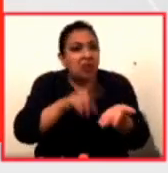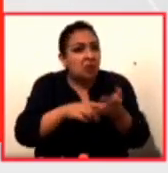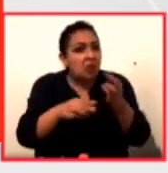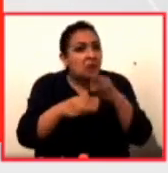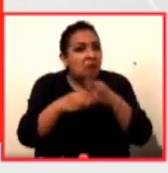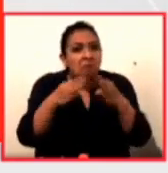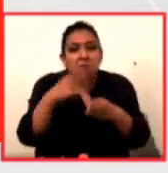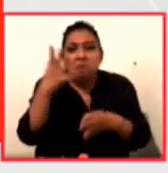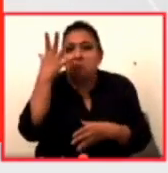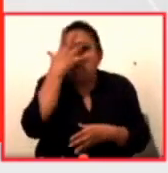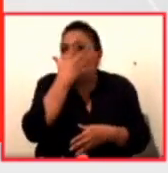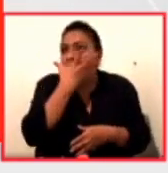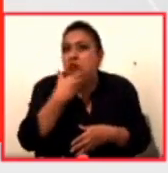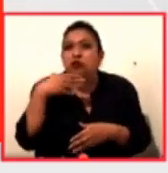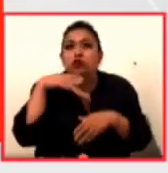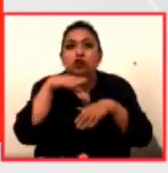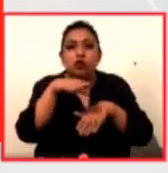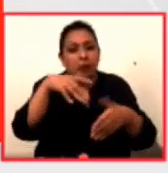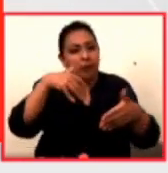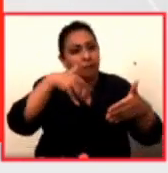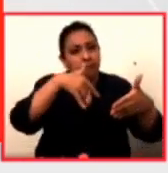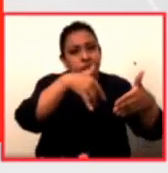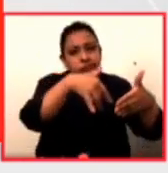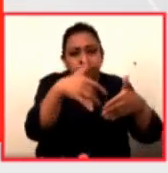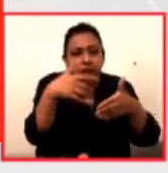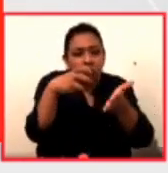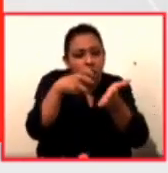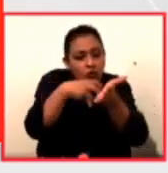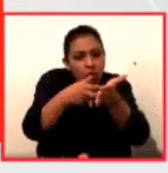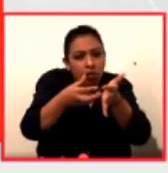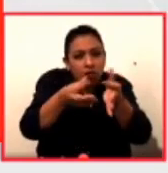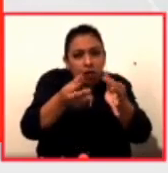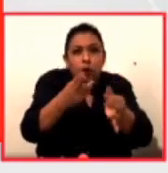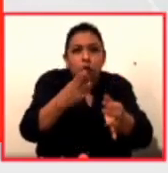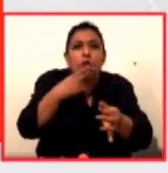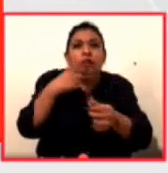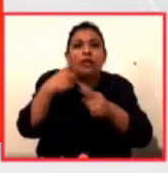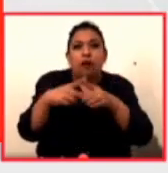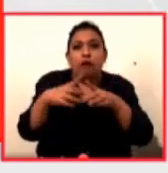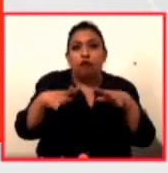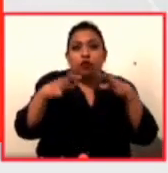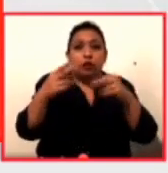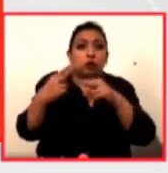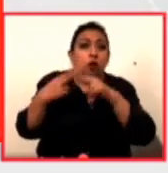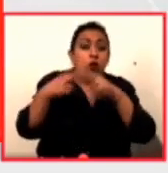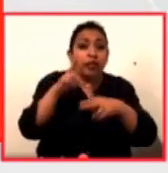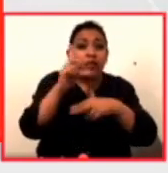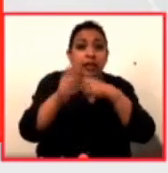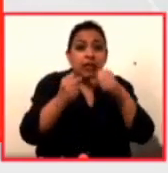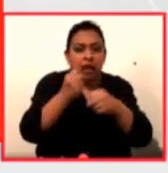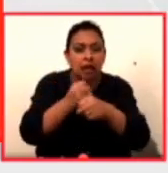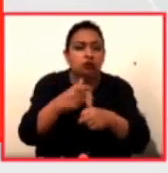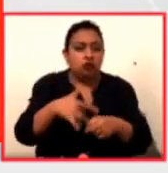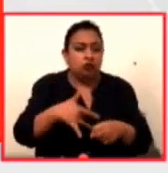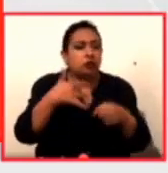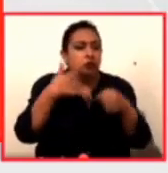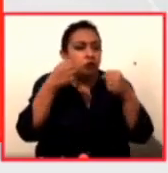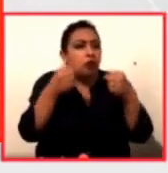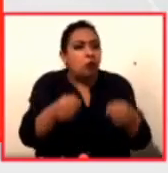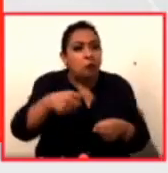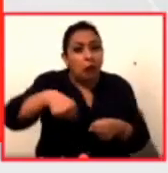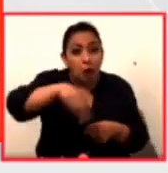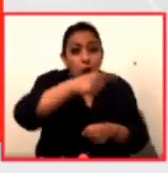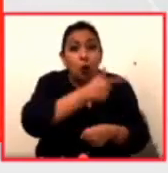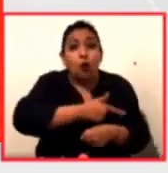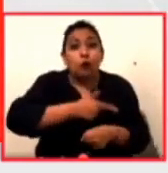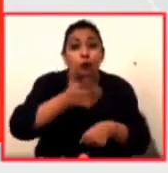archivo restaurado y preservado por la Fundación por más de 30 años. Así que estoy segura que quienes les gusta el cine